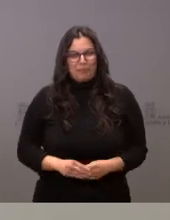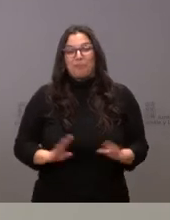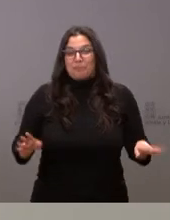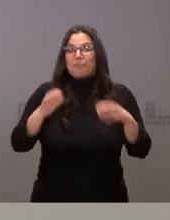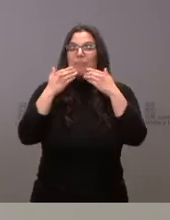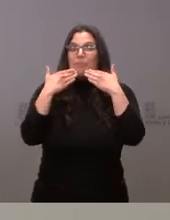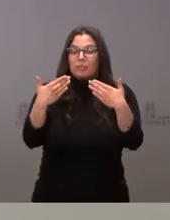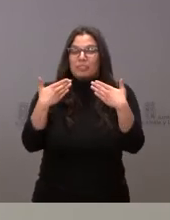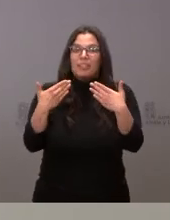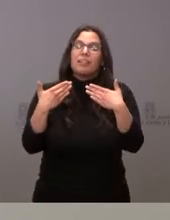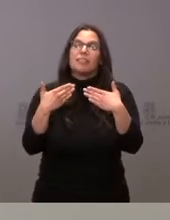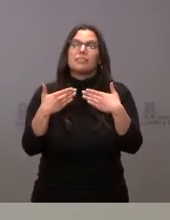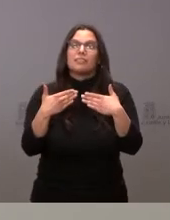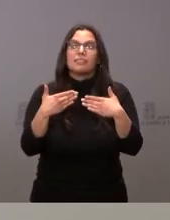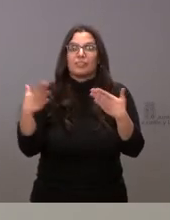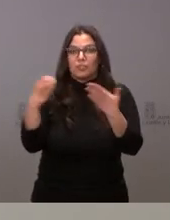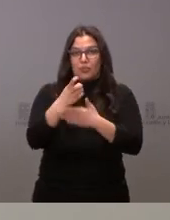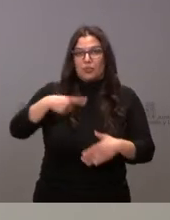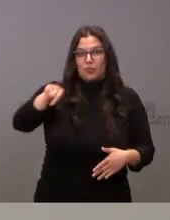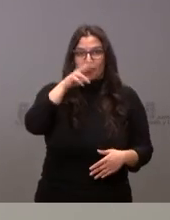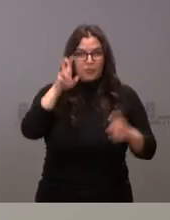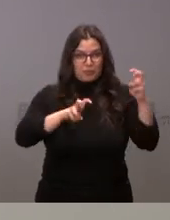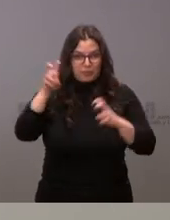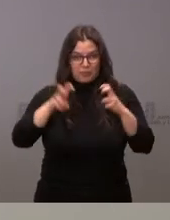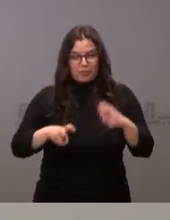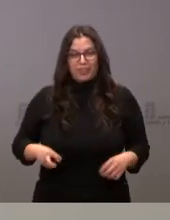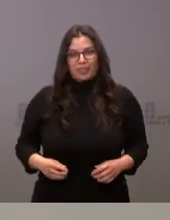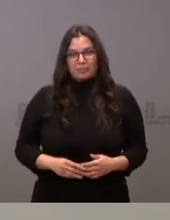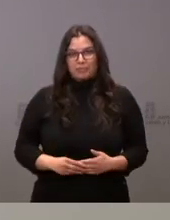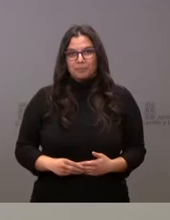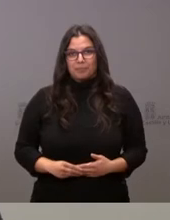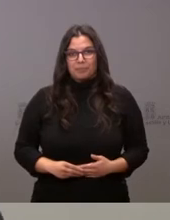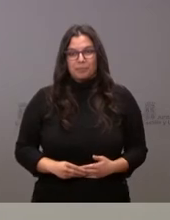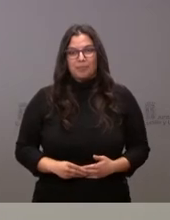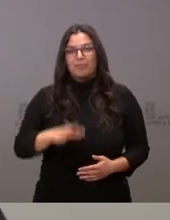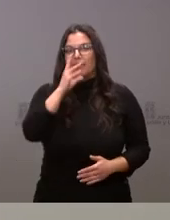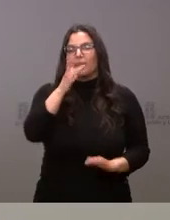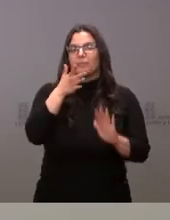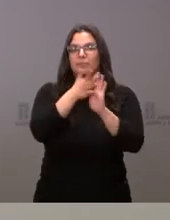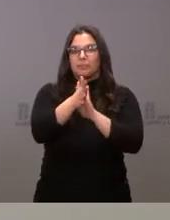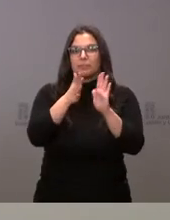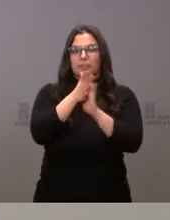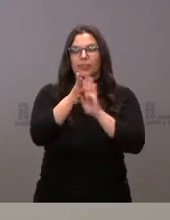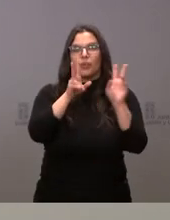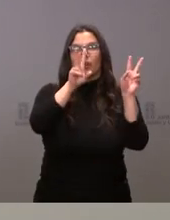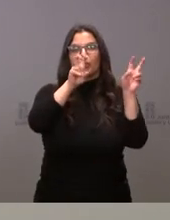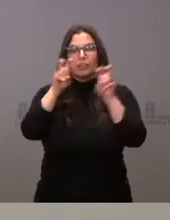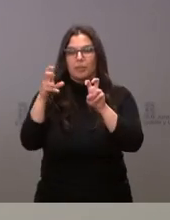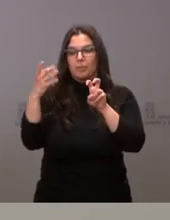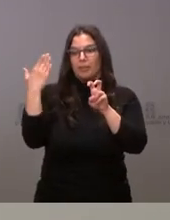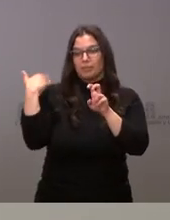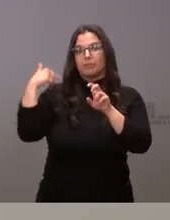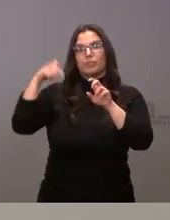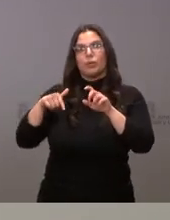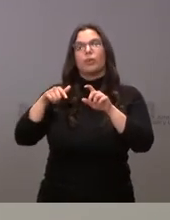Muchas gracias a todos ustedes por su presencia. Doy cuenta de los asuntos tratados hoy en la